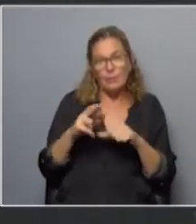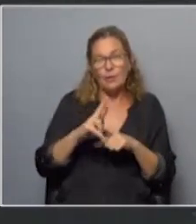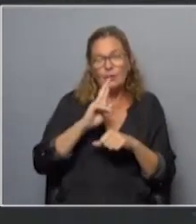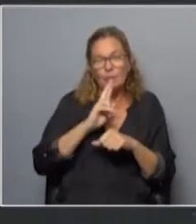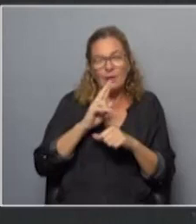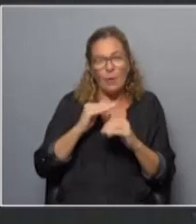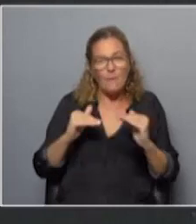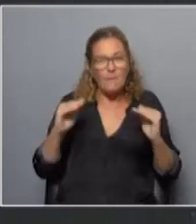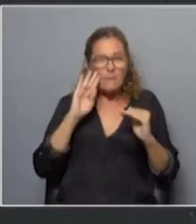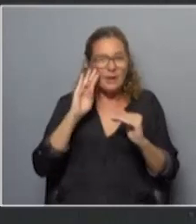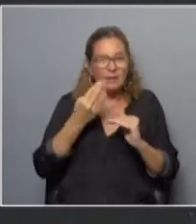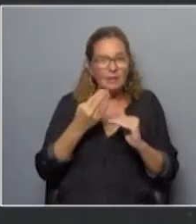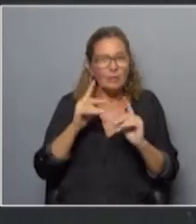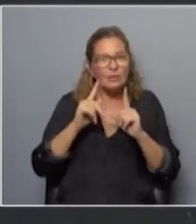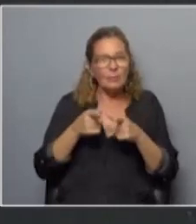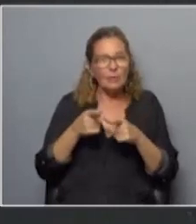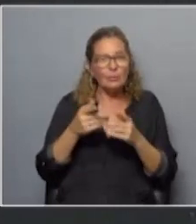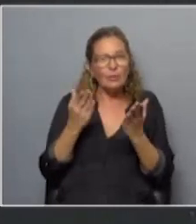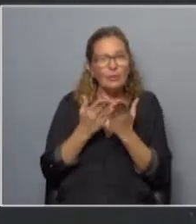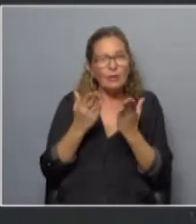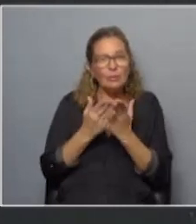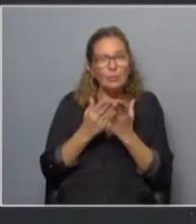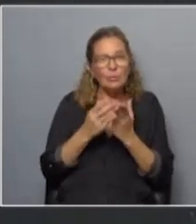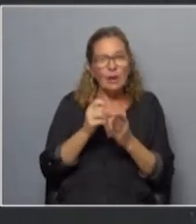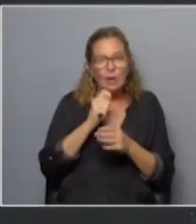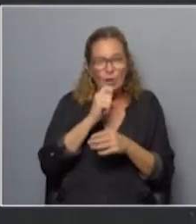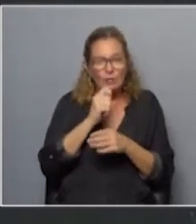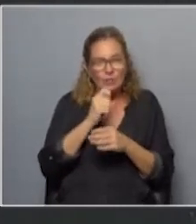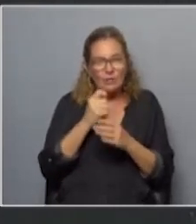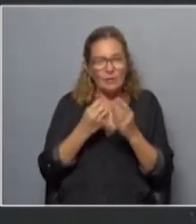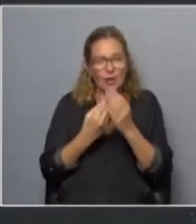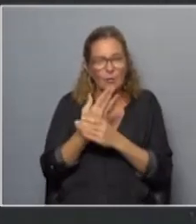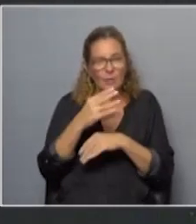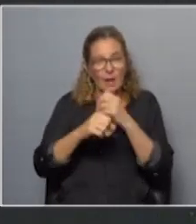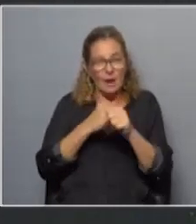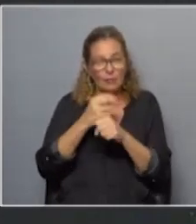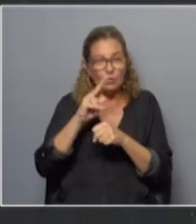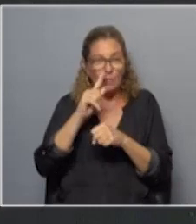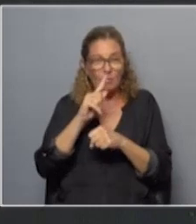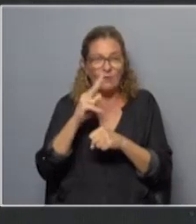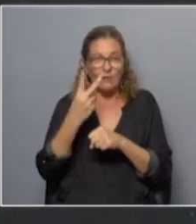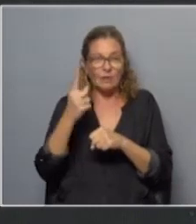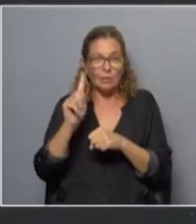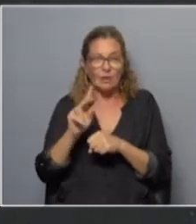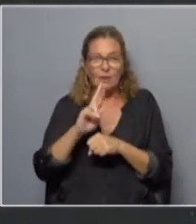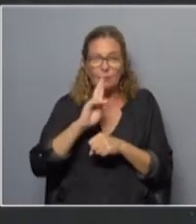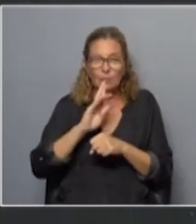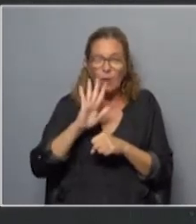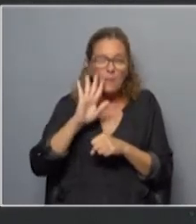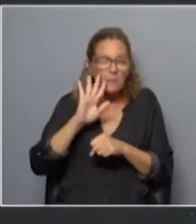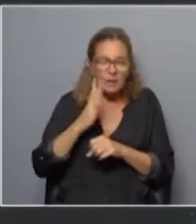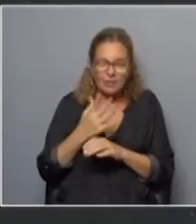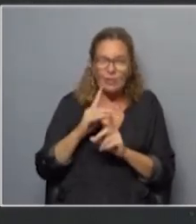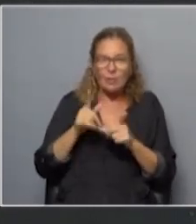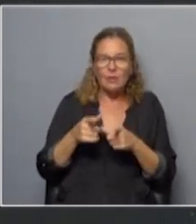muy similares dentro del observatorio también cuando se estudian las noticias destacadas del último semestre del 2021 se encuentran resultados similares en